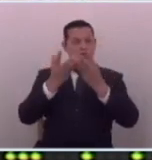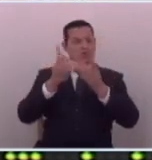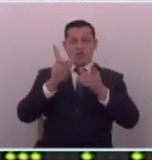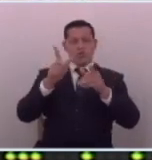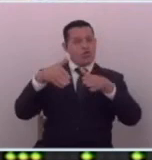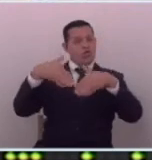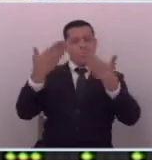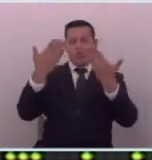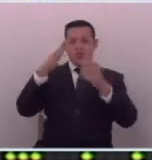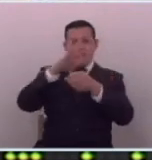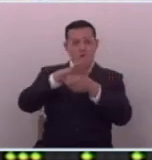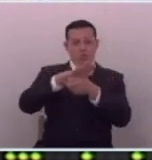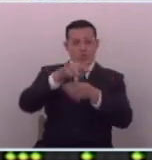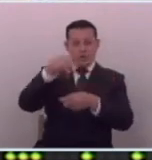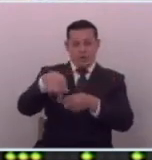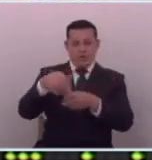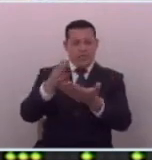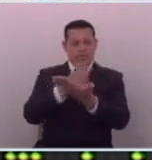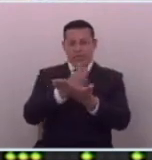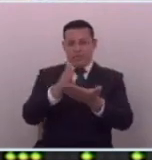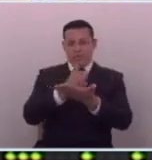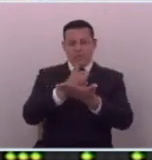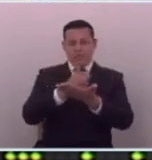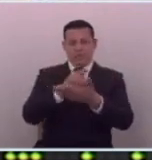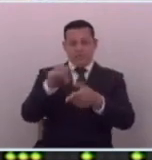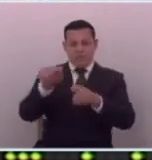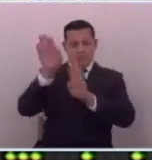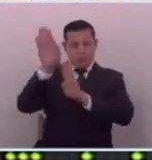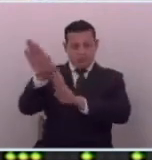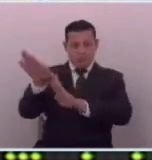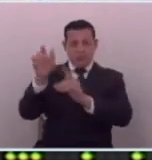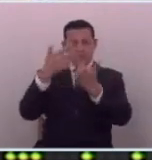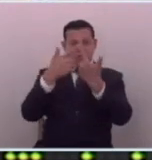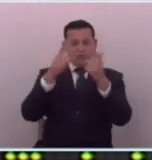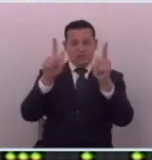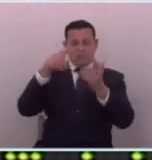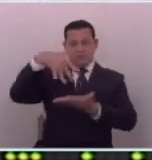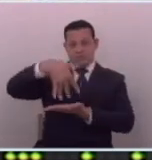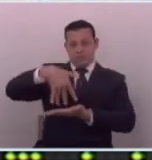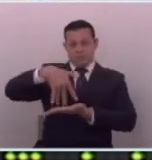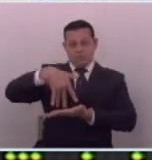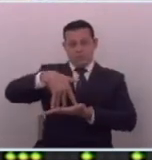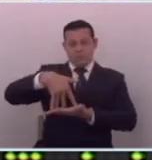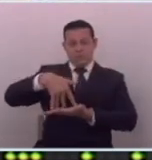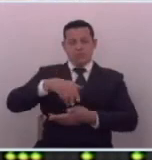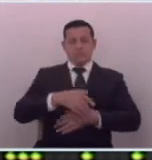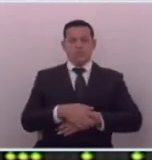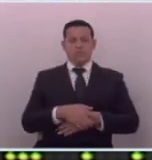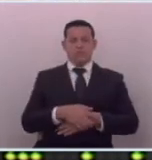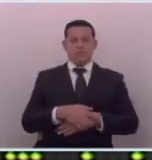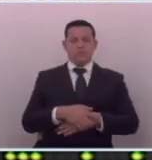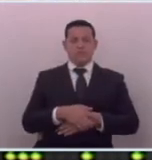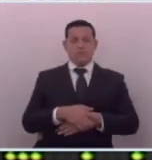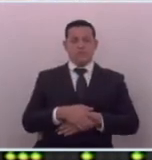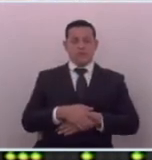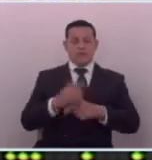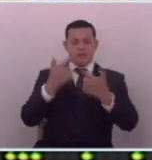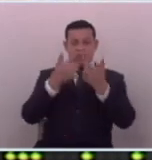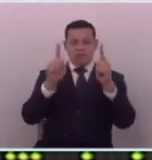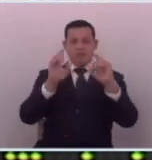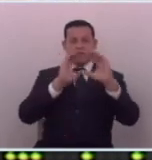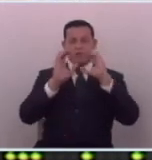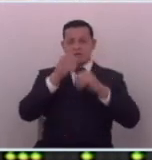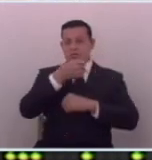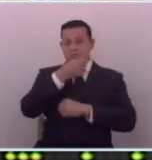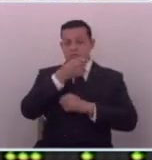hubo represión de ningún tipo aquí sí se respetan las libertades de la población la libertad de prensa es